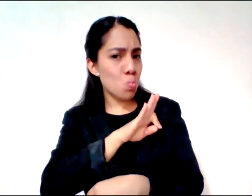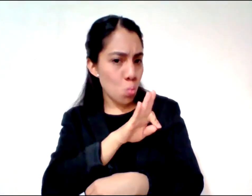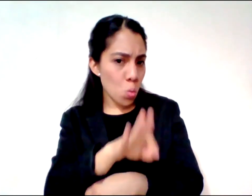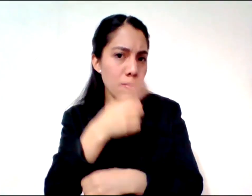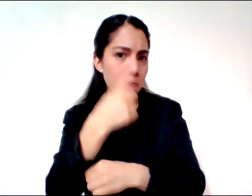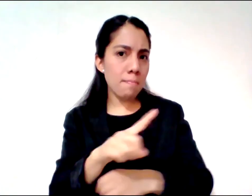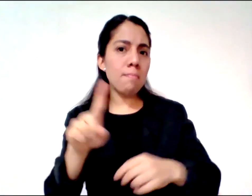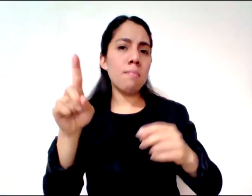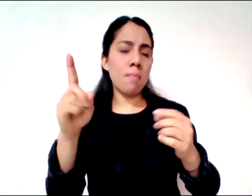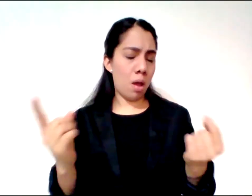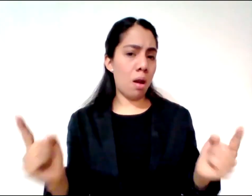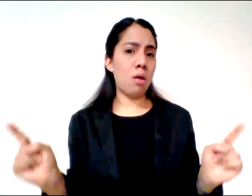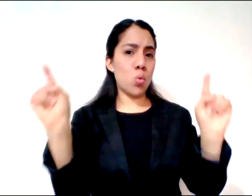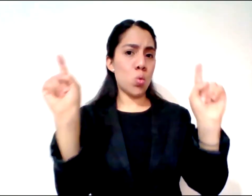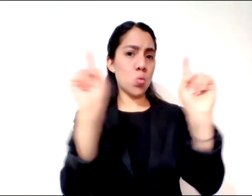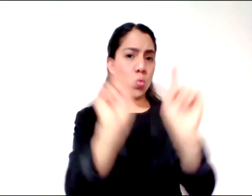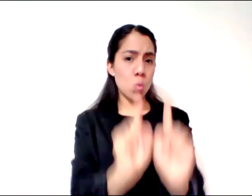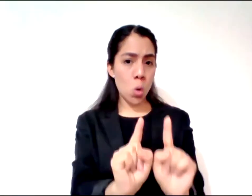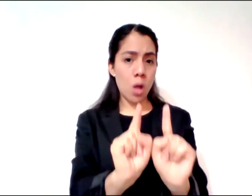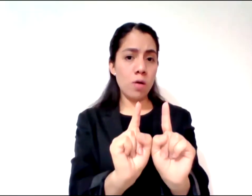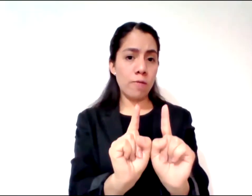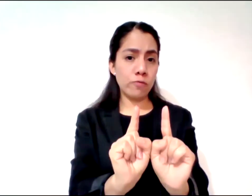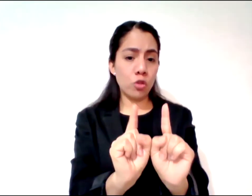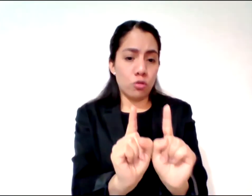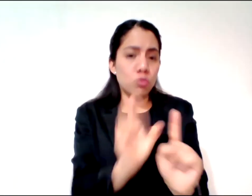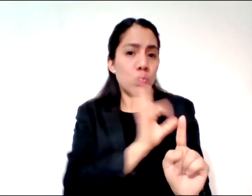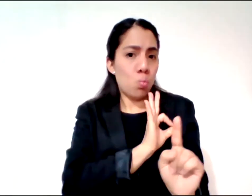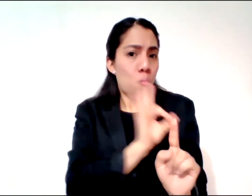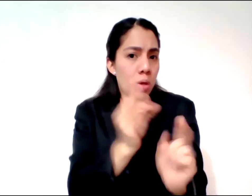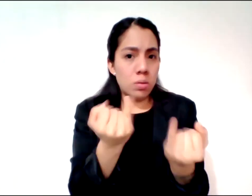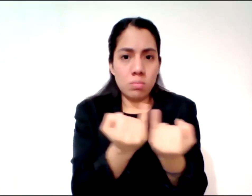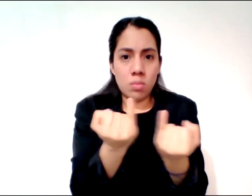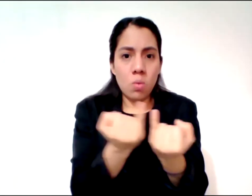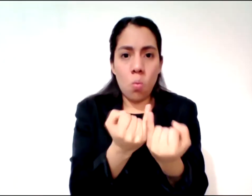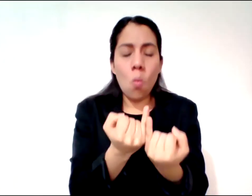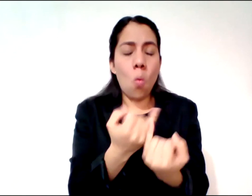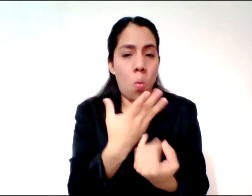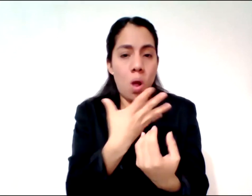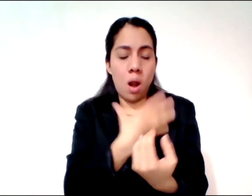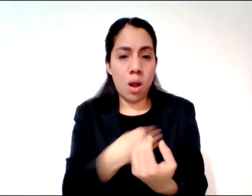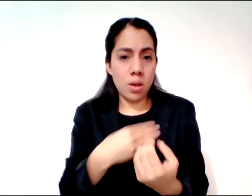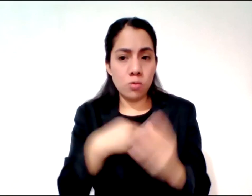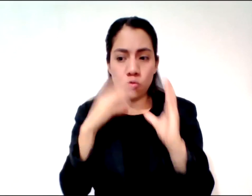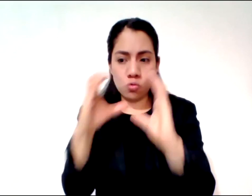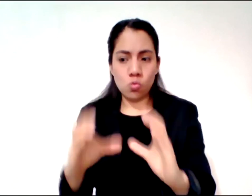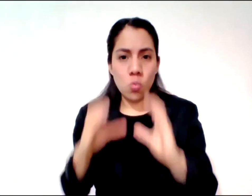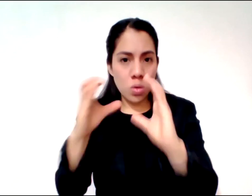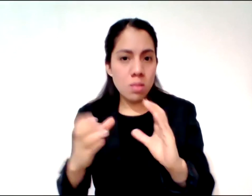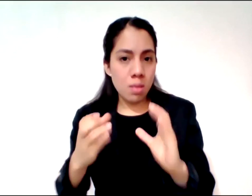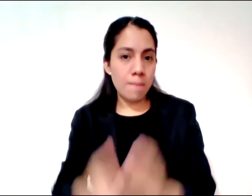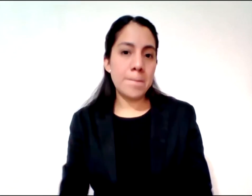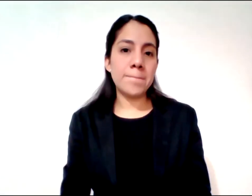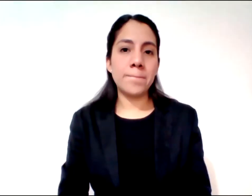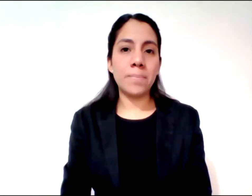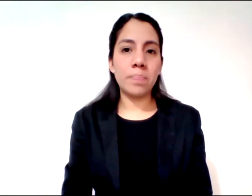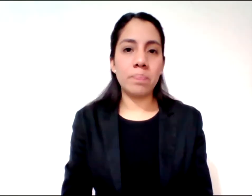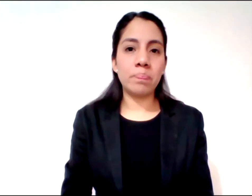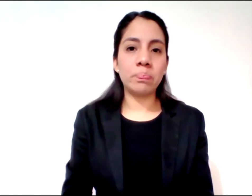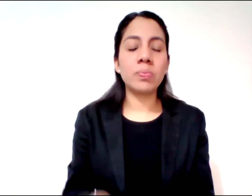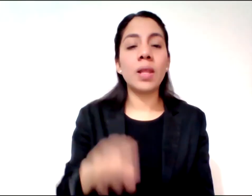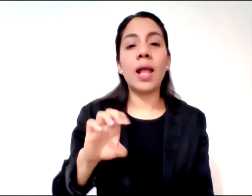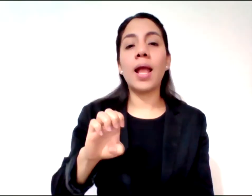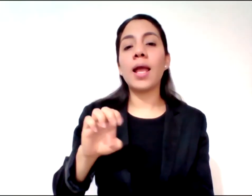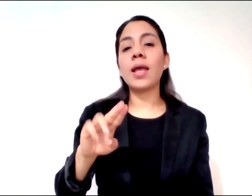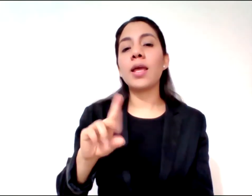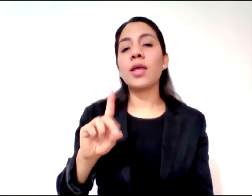hoy en el contexto de la pandemia muchas gracias encanta Ana como buena científica social